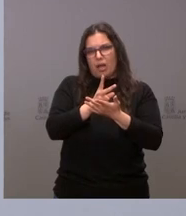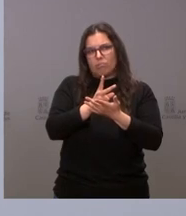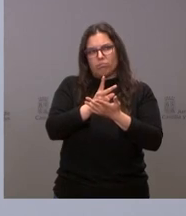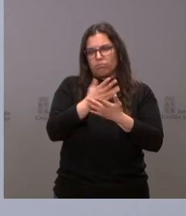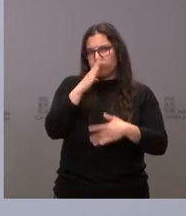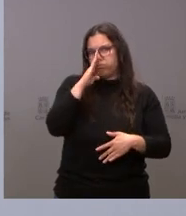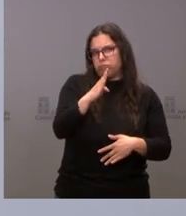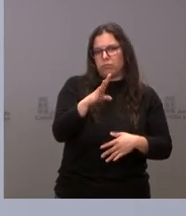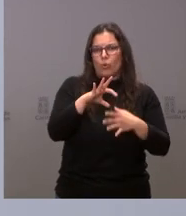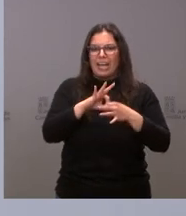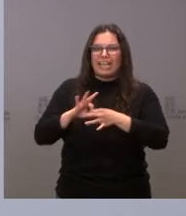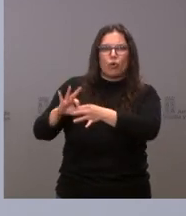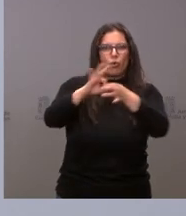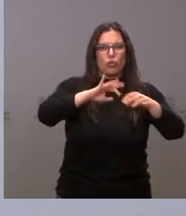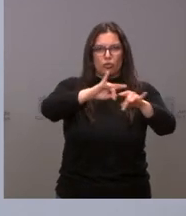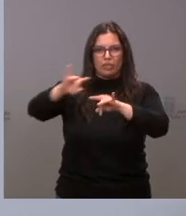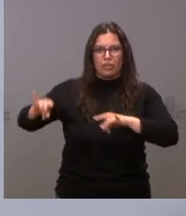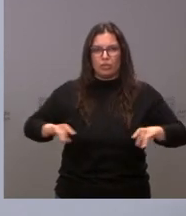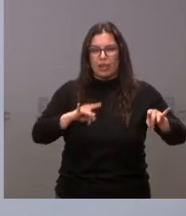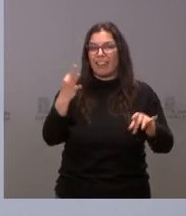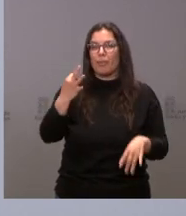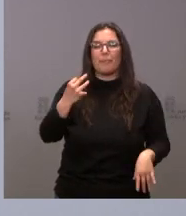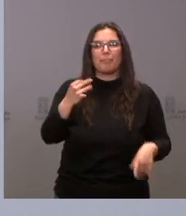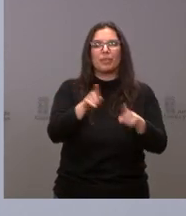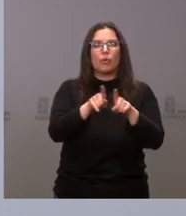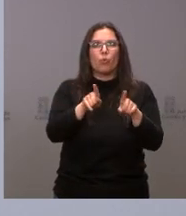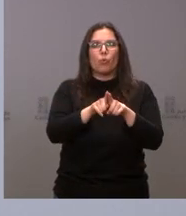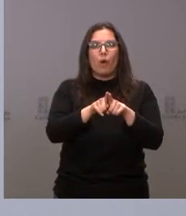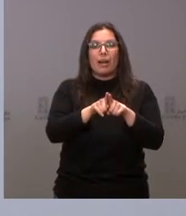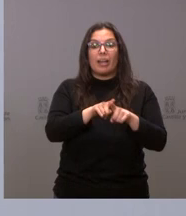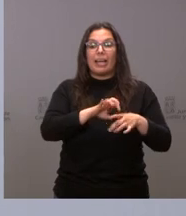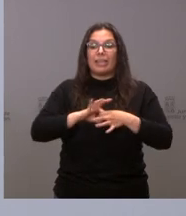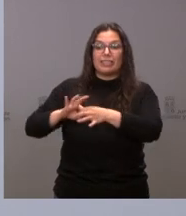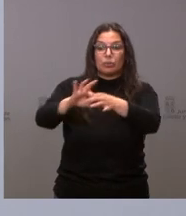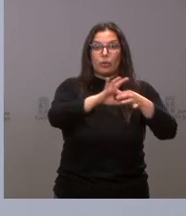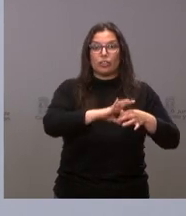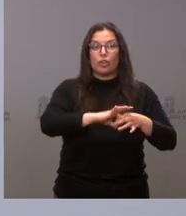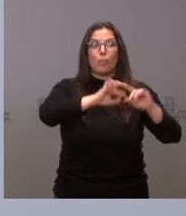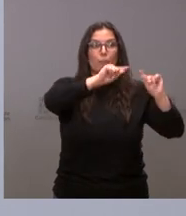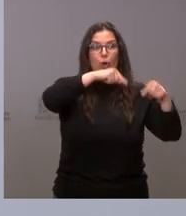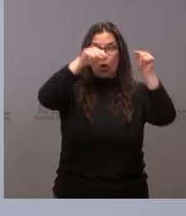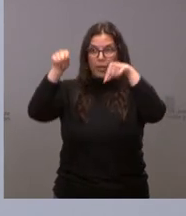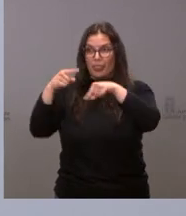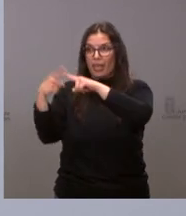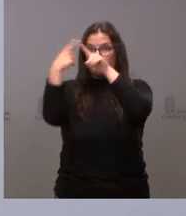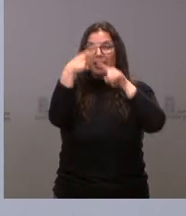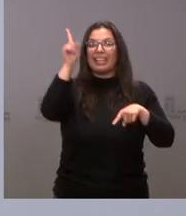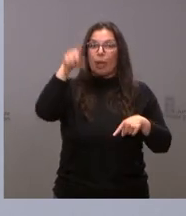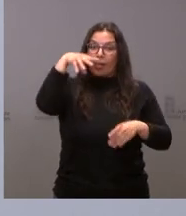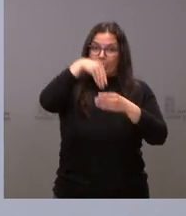territorial la cohesión territorial que tiene que identificarse no solo entre provincias sino dentro de cada provincia hay zonas